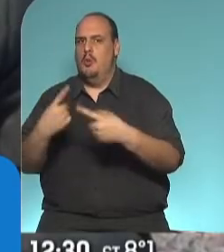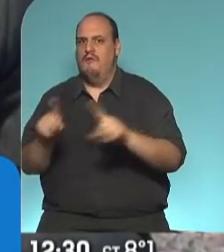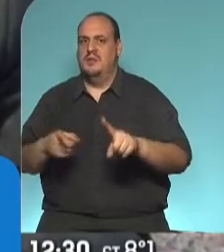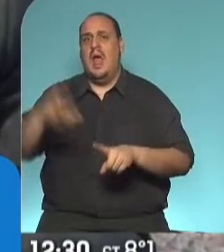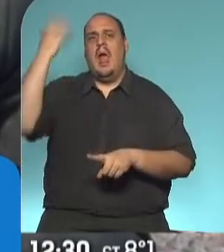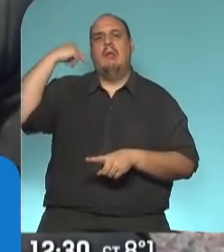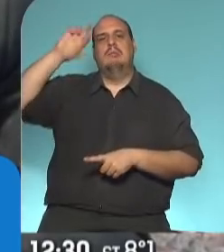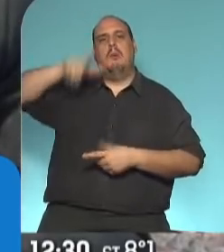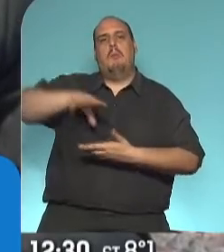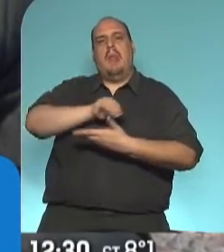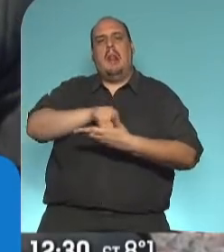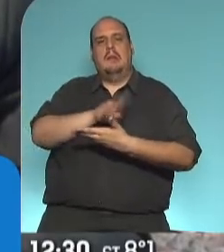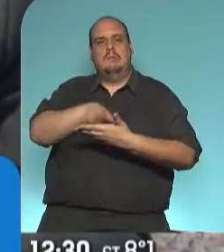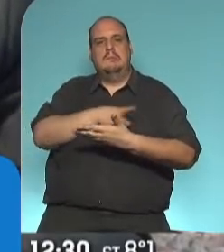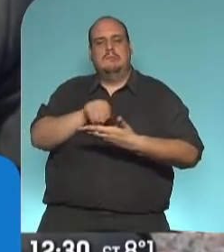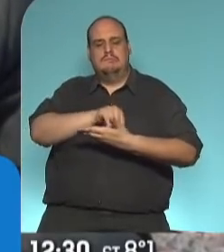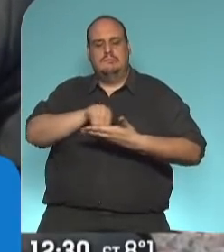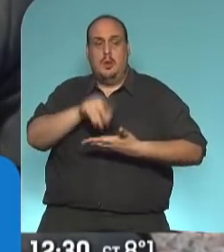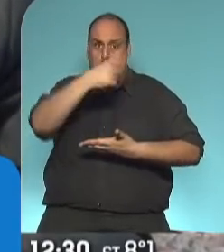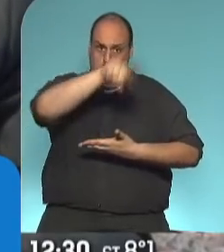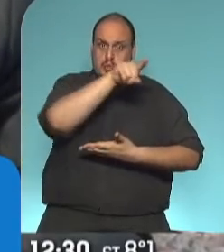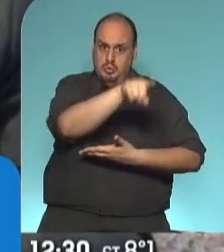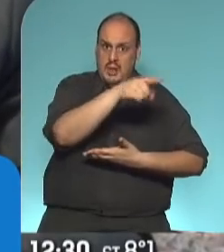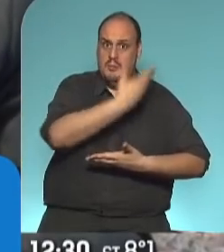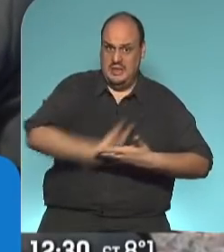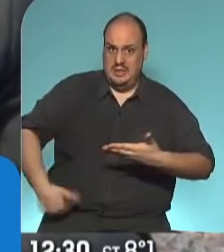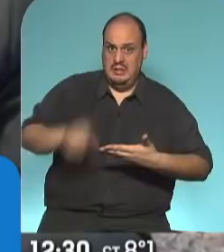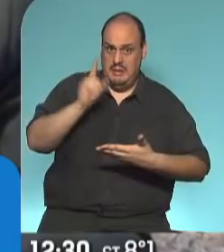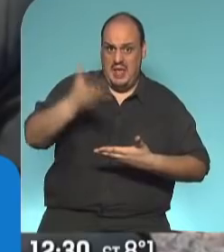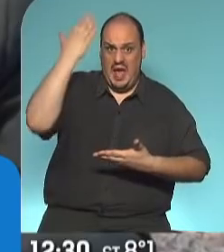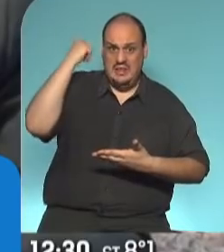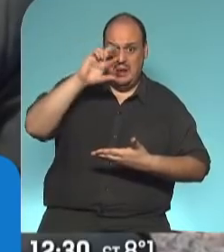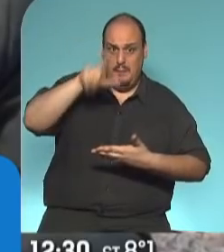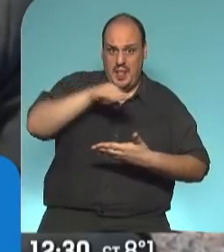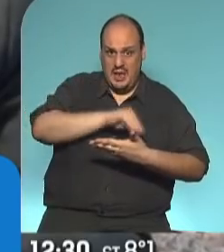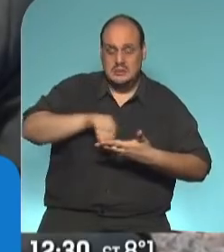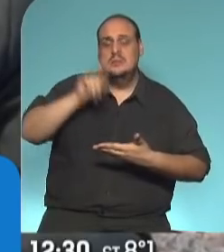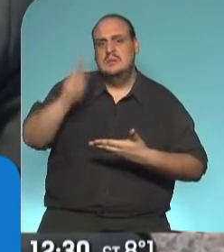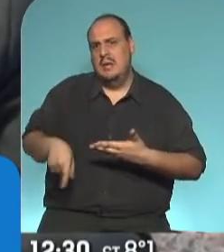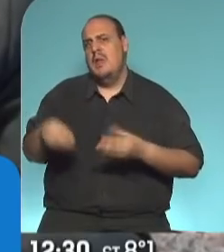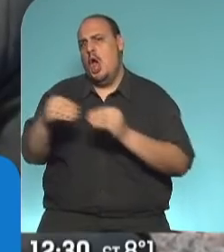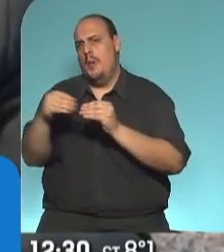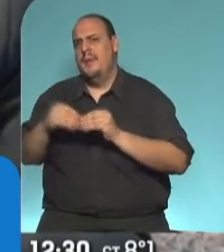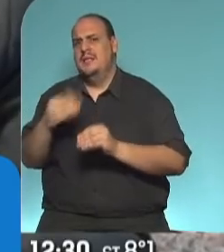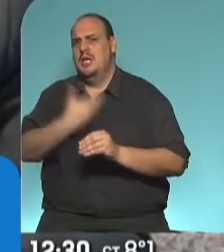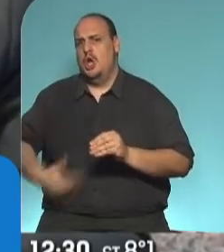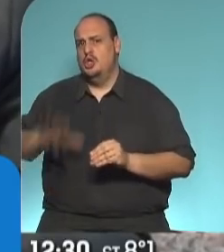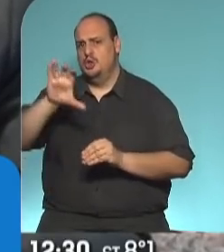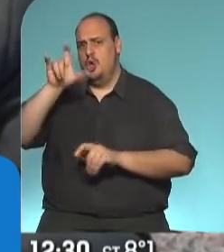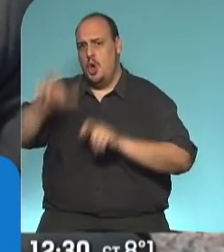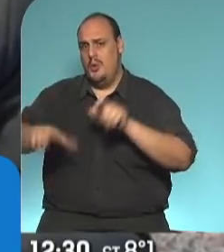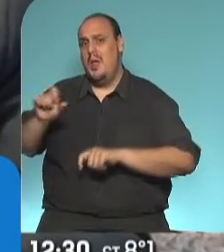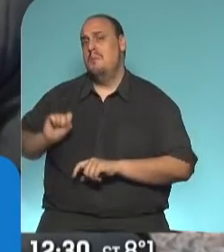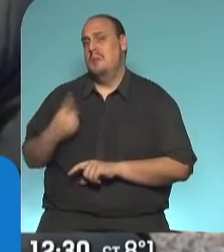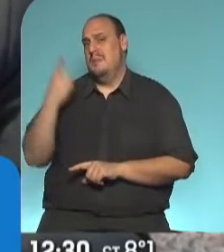planificado, tanto usted, presidente, como el resto de mis colegas gobernadores, el primero de